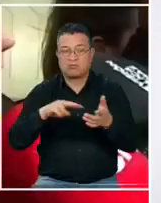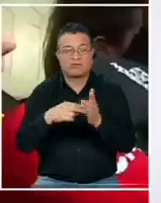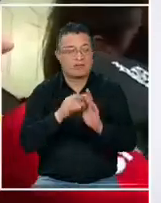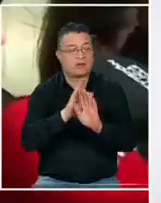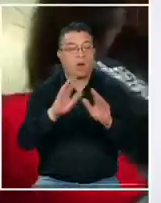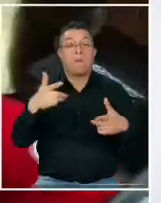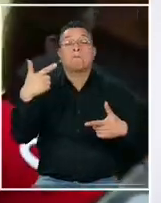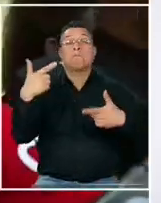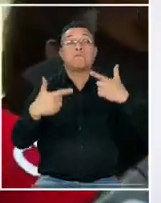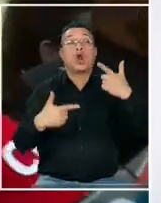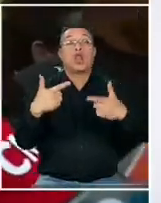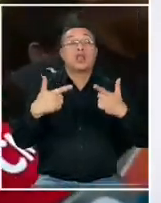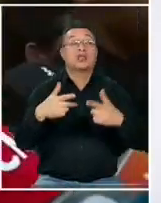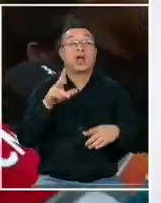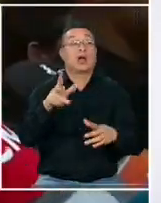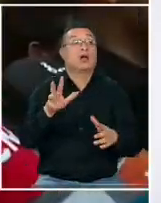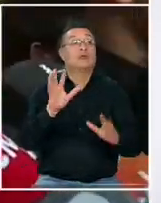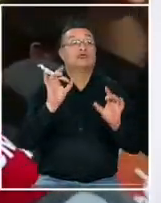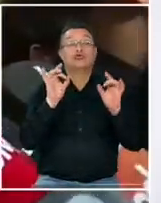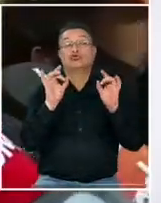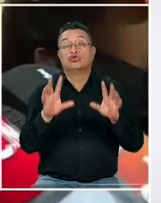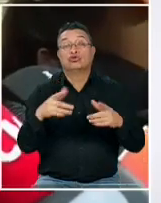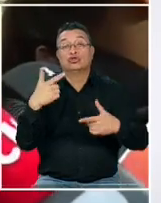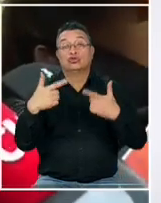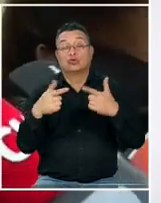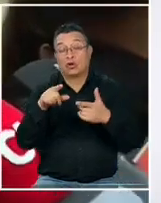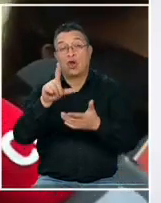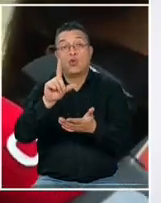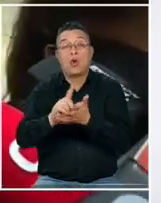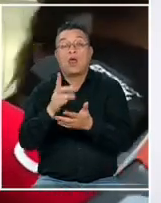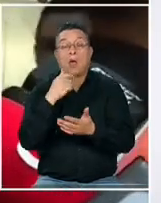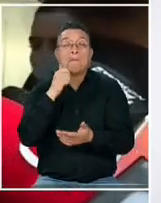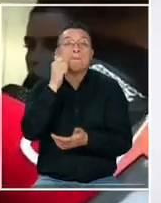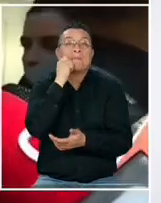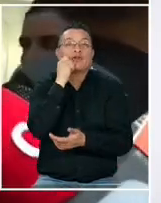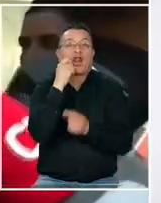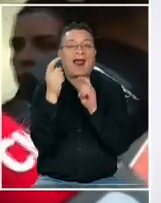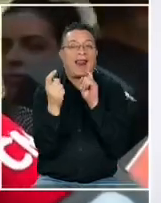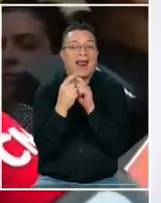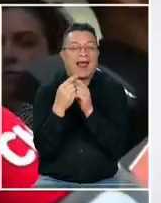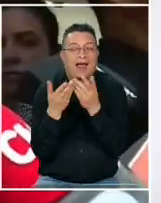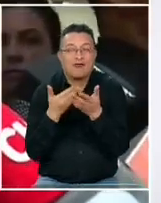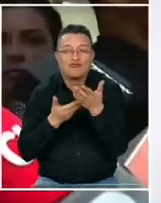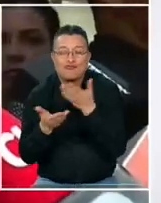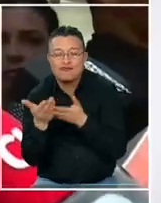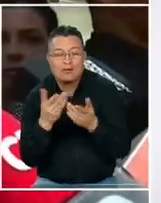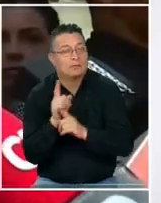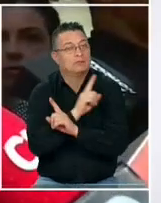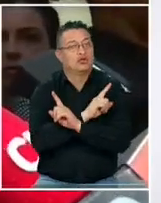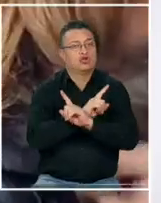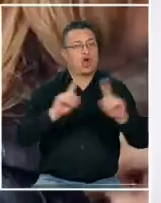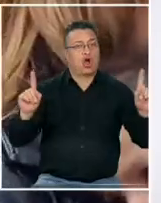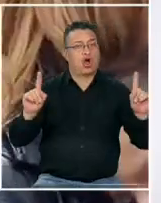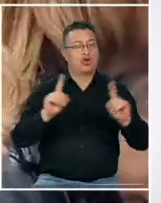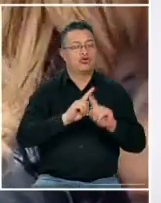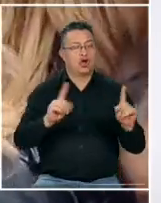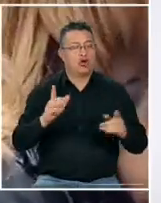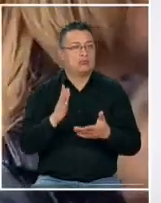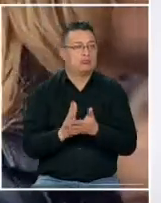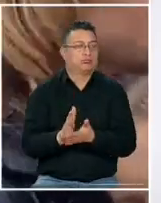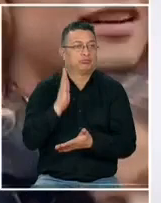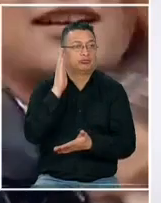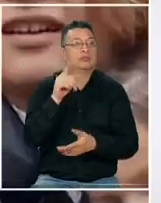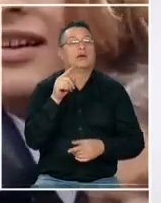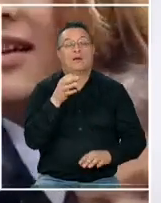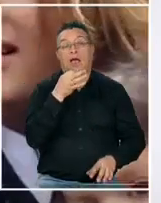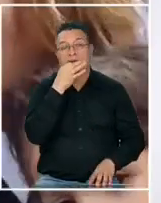la política como el espacio la política como un espacio de favores personales no es para él él no considera que la política sea un